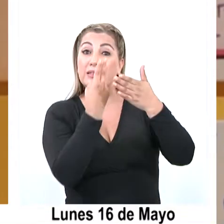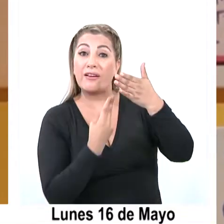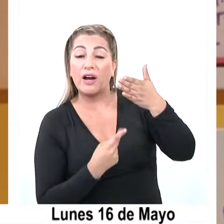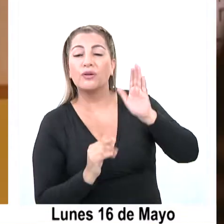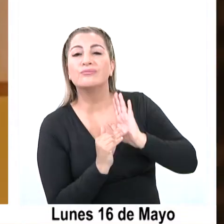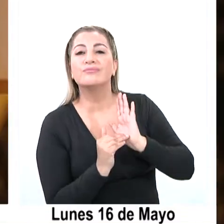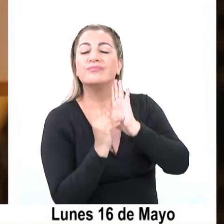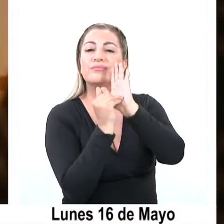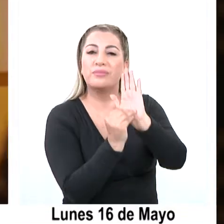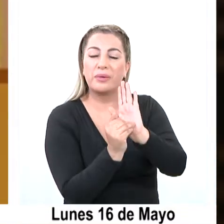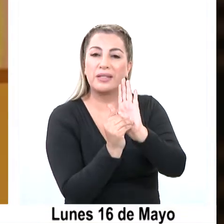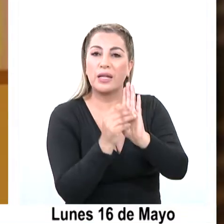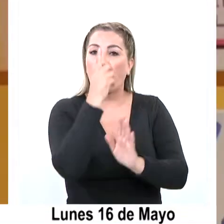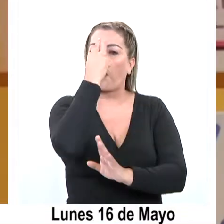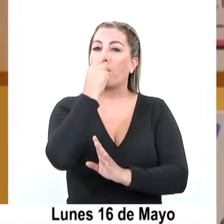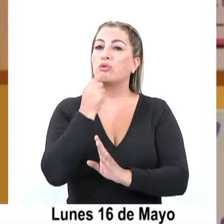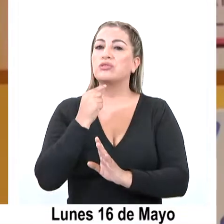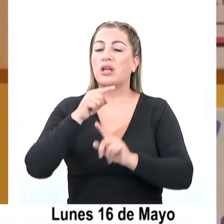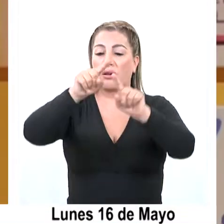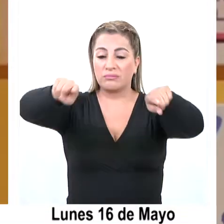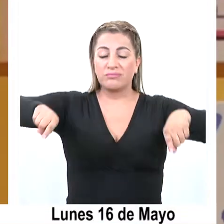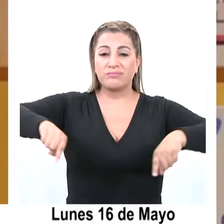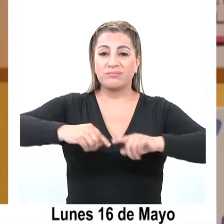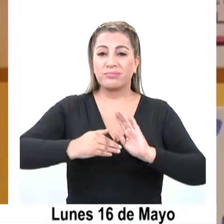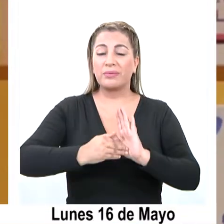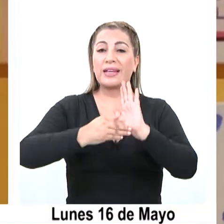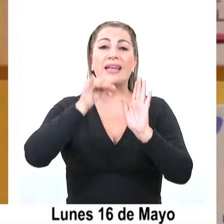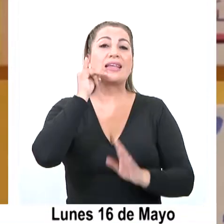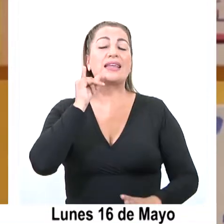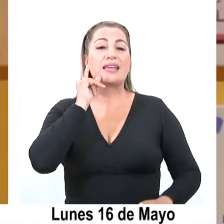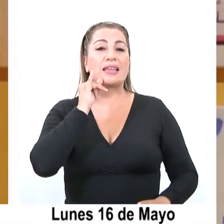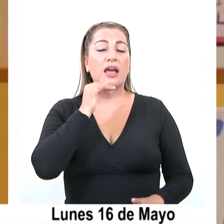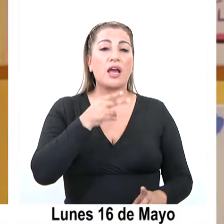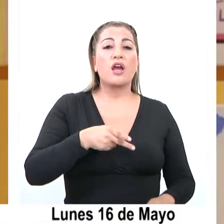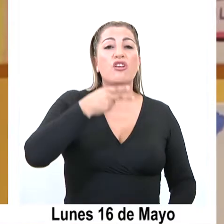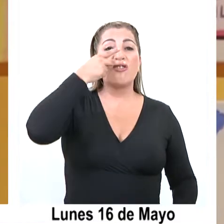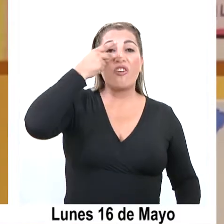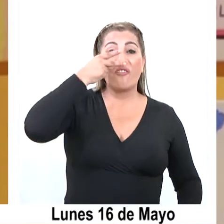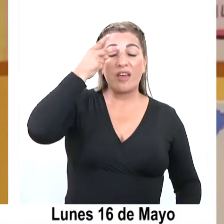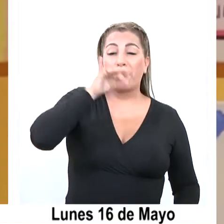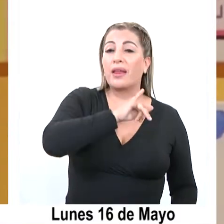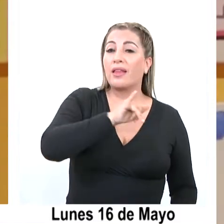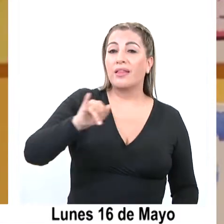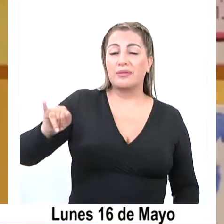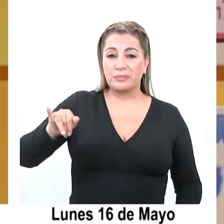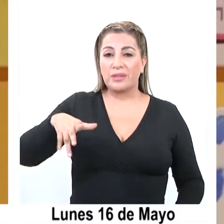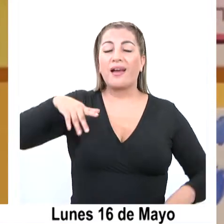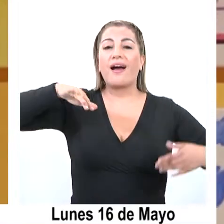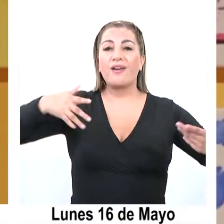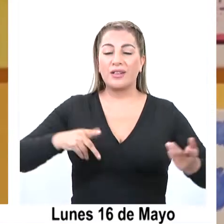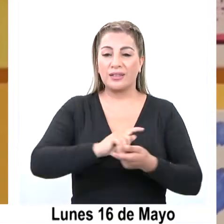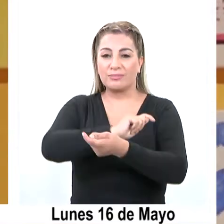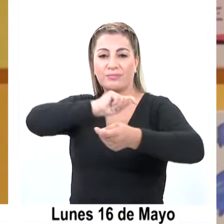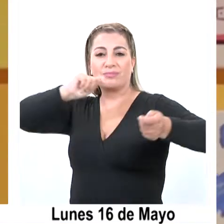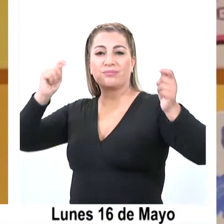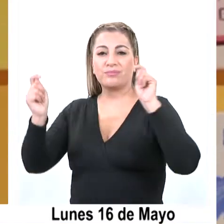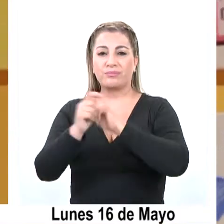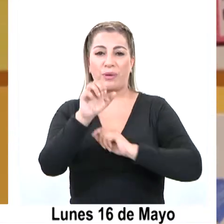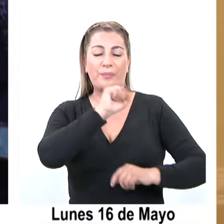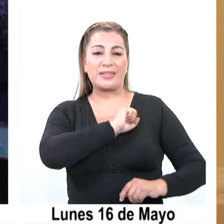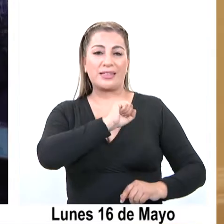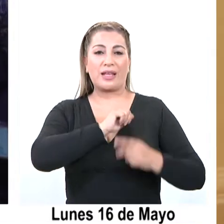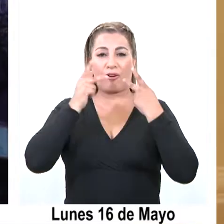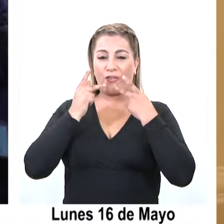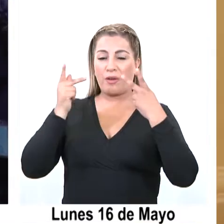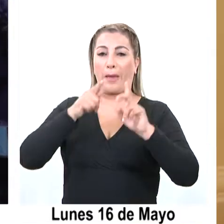preliminarmente en el Museo Regional de Iquique entre noviembre y enero para luego ser trasladadas hasta Santiago